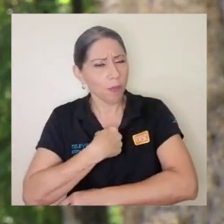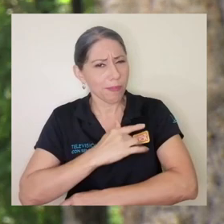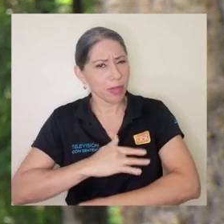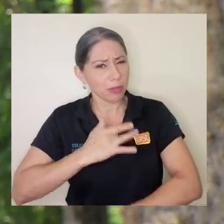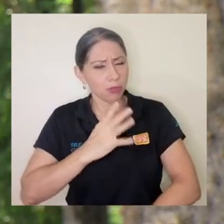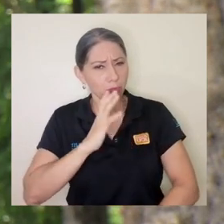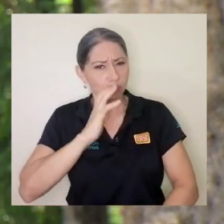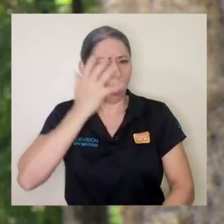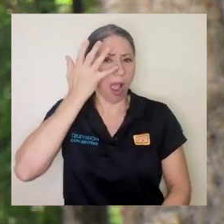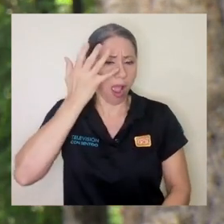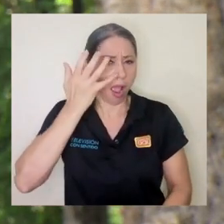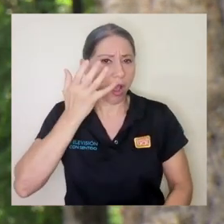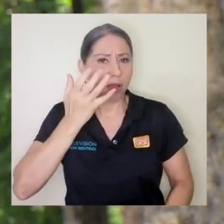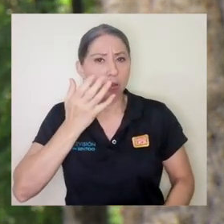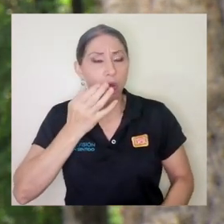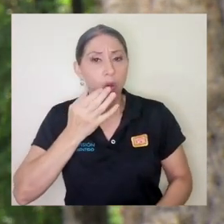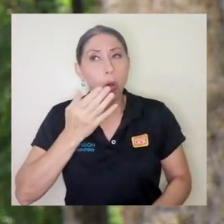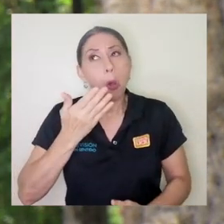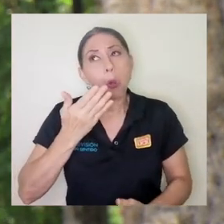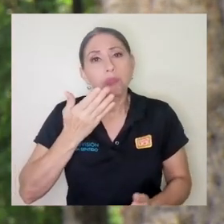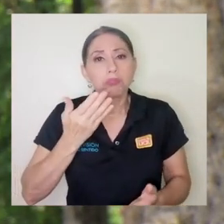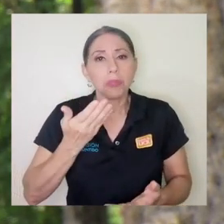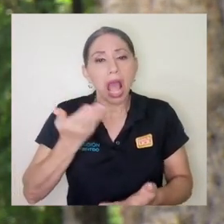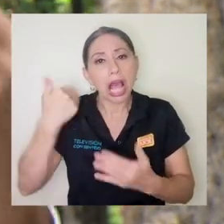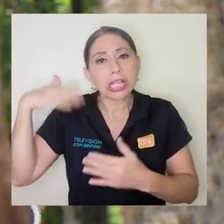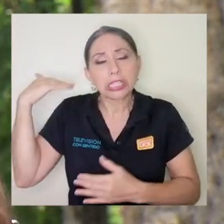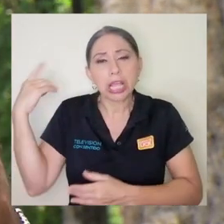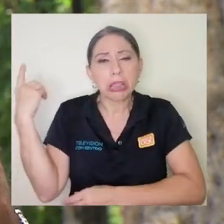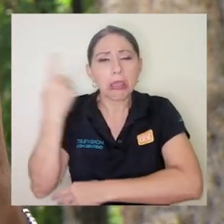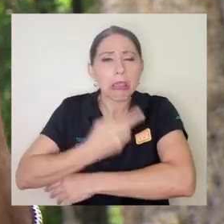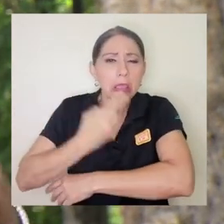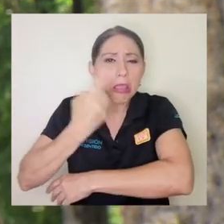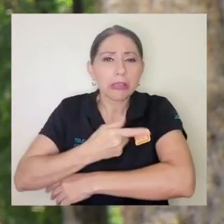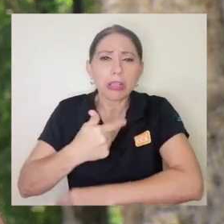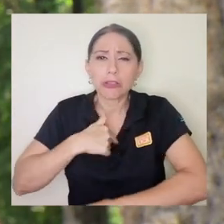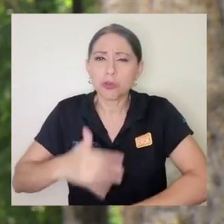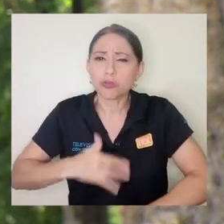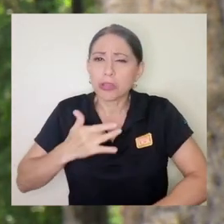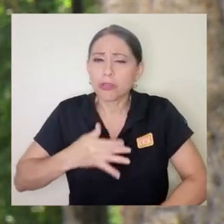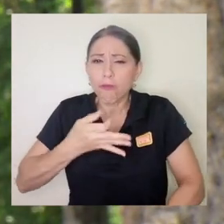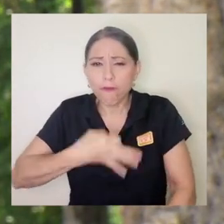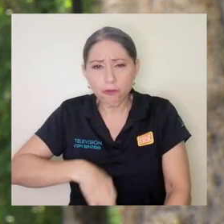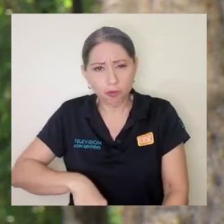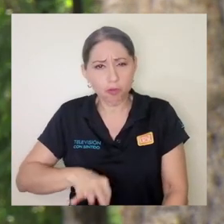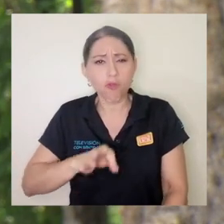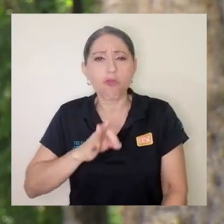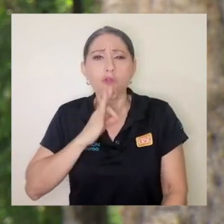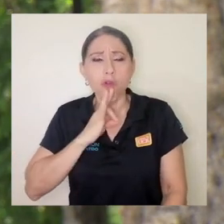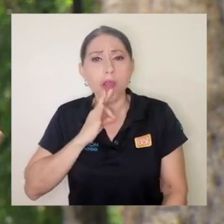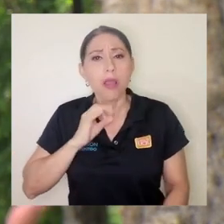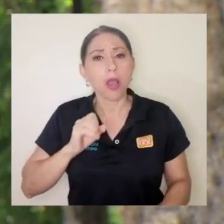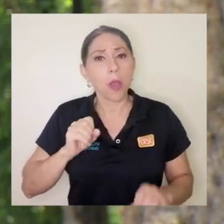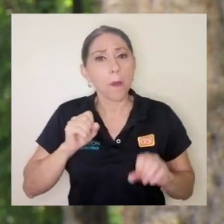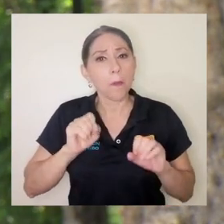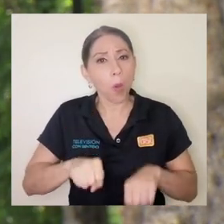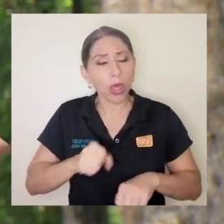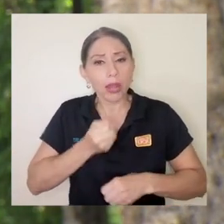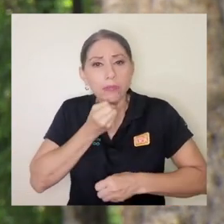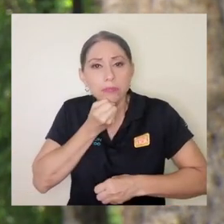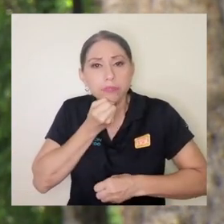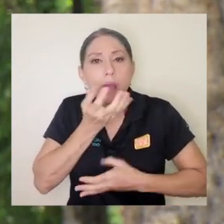estoy muy enojado o hace días que siento que ando con mucha frustración poder